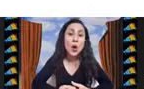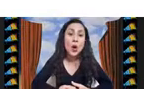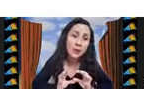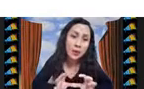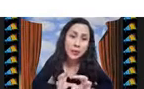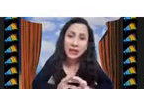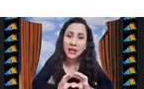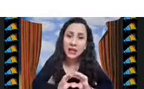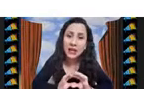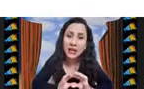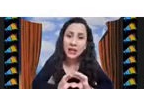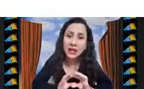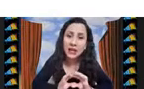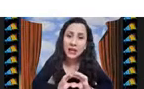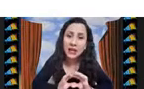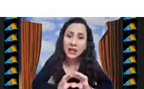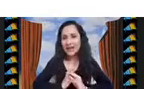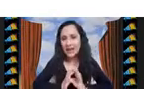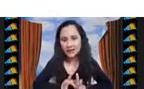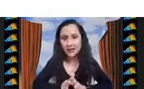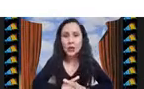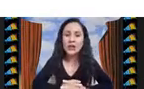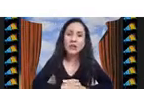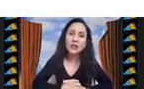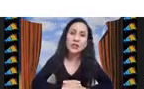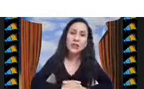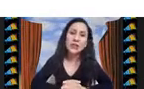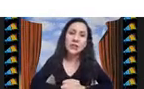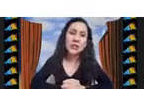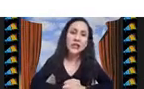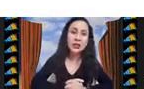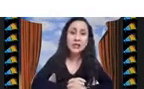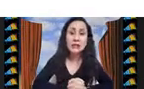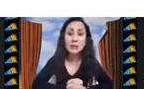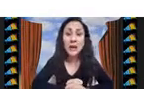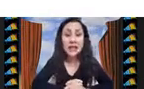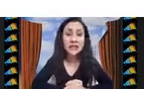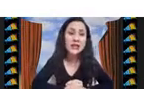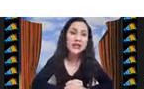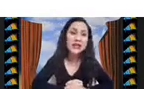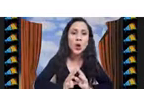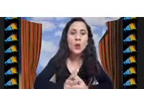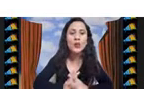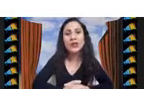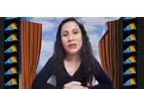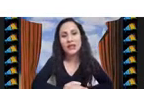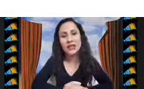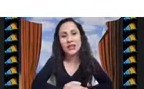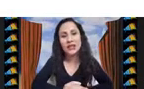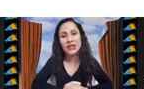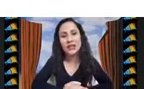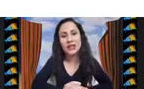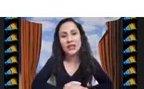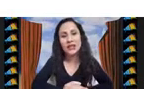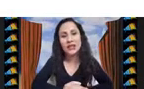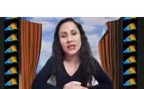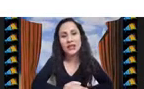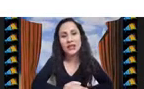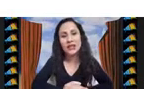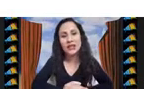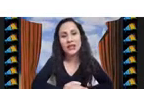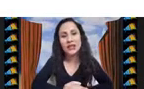por ejemplo, el problema de la mochila, que es un problema clásico, que también tiene muchas aplicaciones prácticas, bueno, ¿cómo se define? Dice,